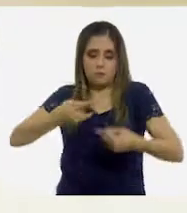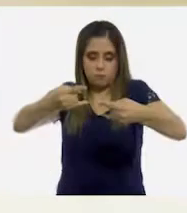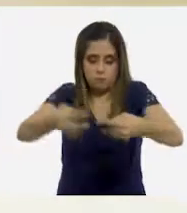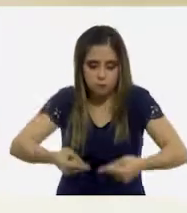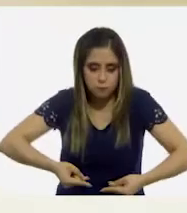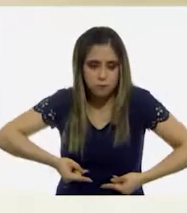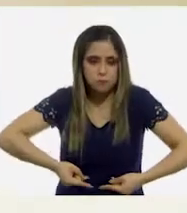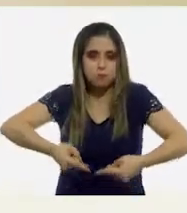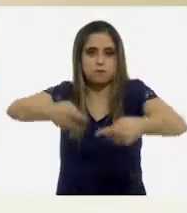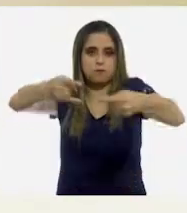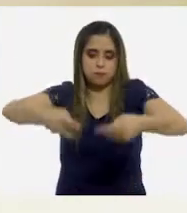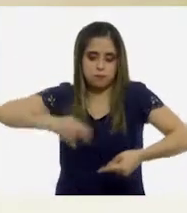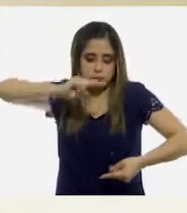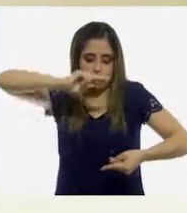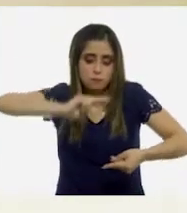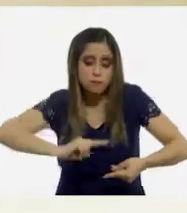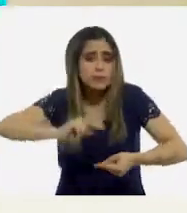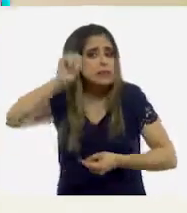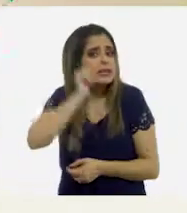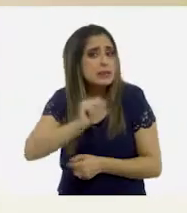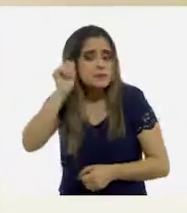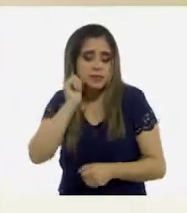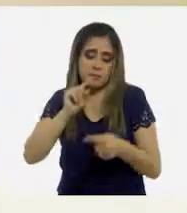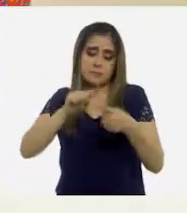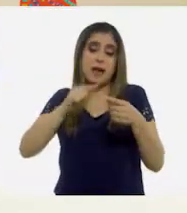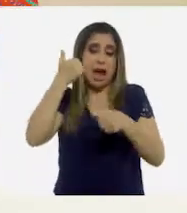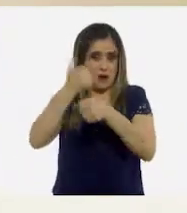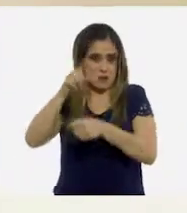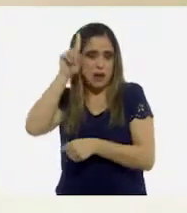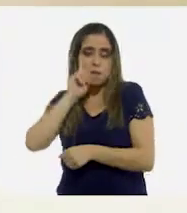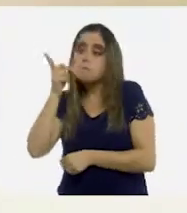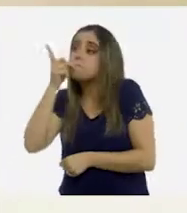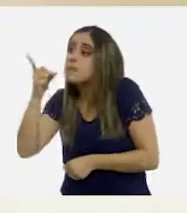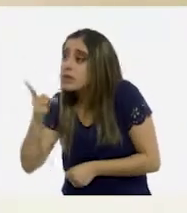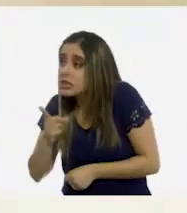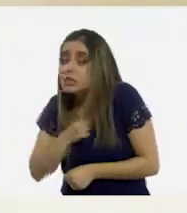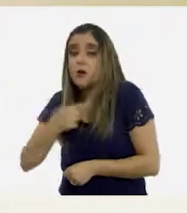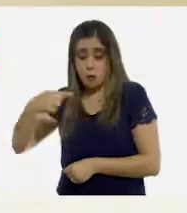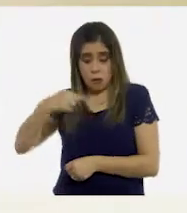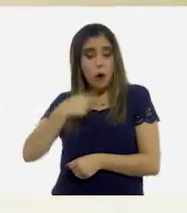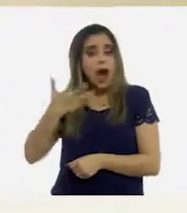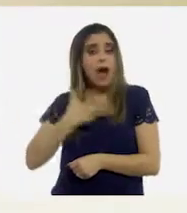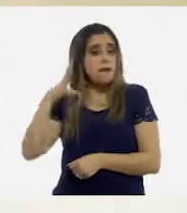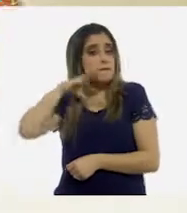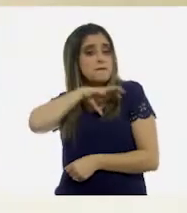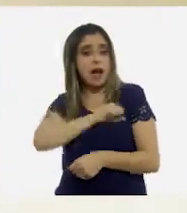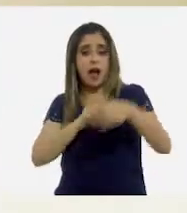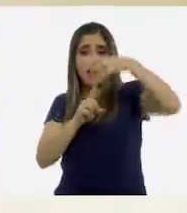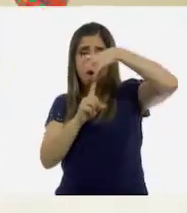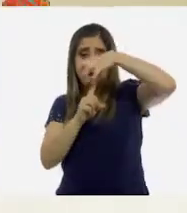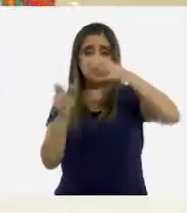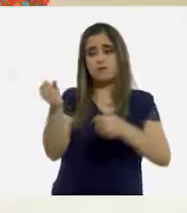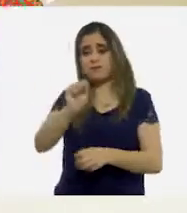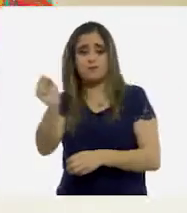que había en mi casa. Y mi abuelita me contaba que tenía una zonaja en forma de esfera con la que me gustaba jugar mucho.